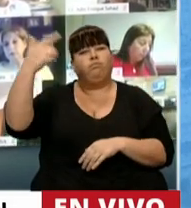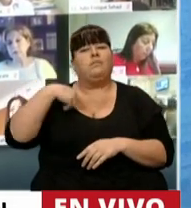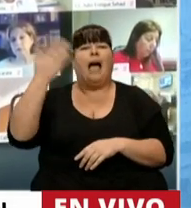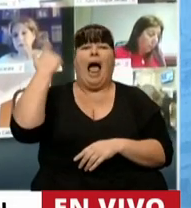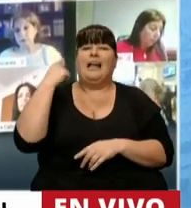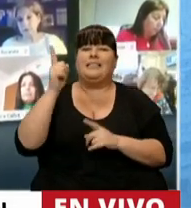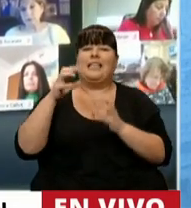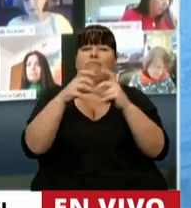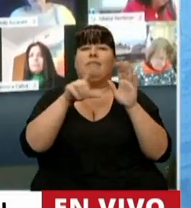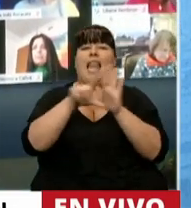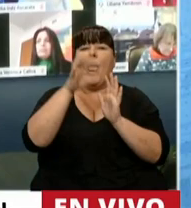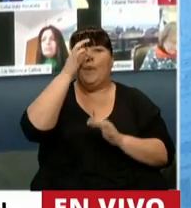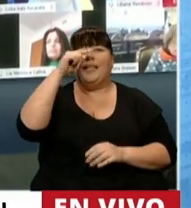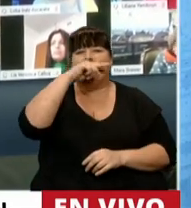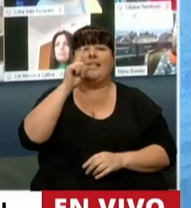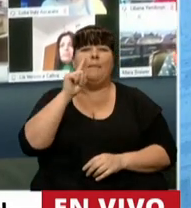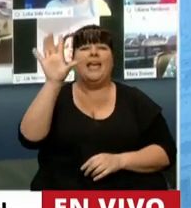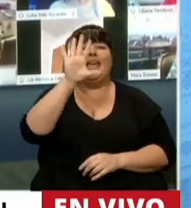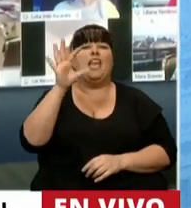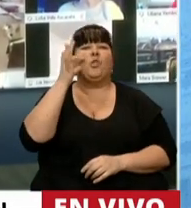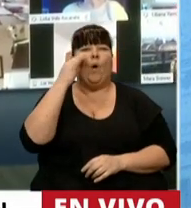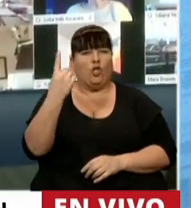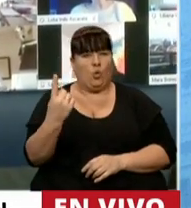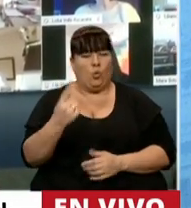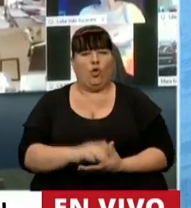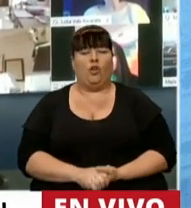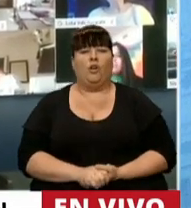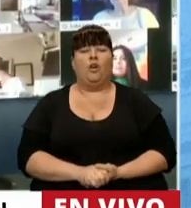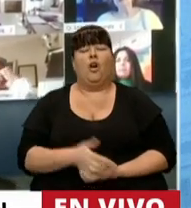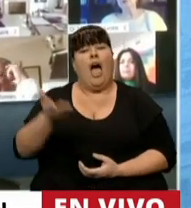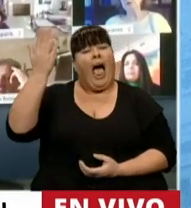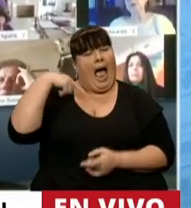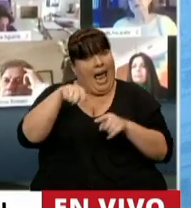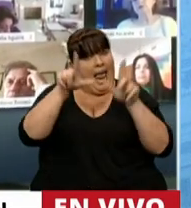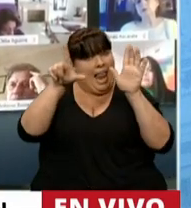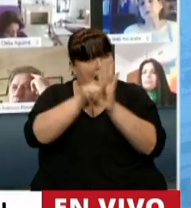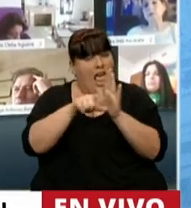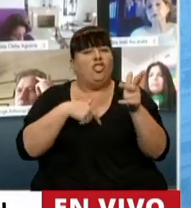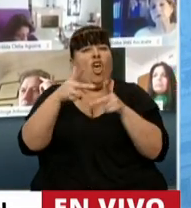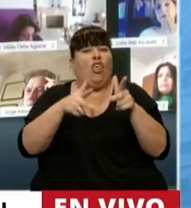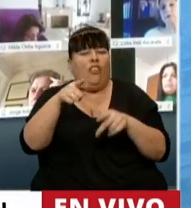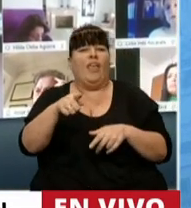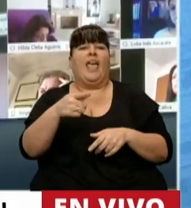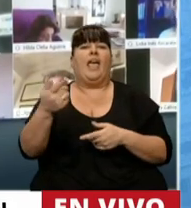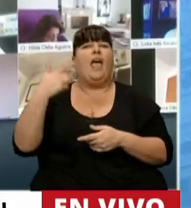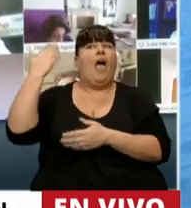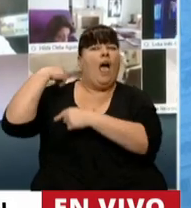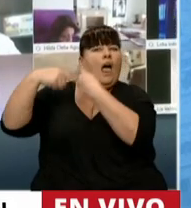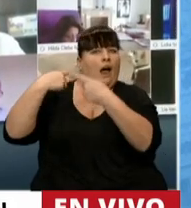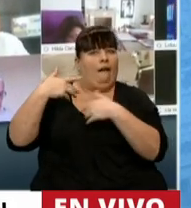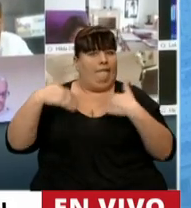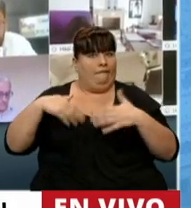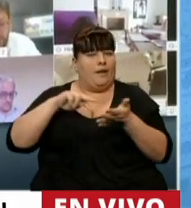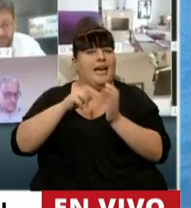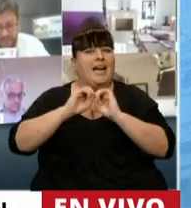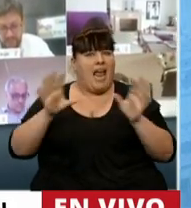tratamos la ley 27.541. Decía yo allí, hemos recibido una herencia muy pesada